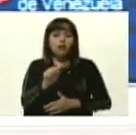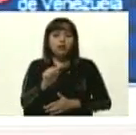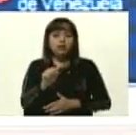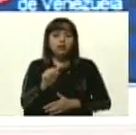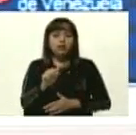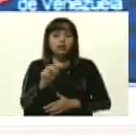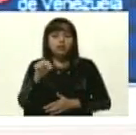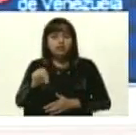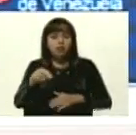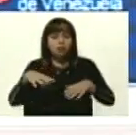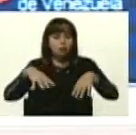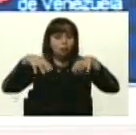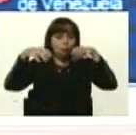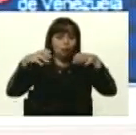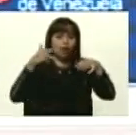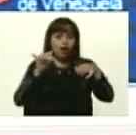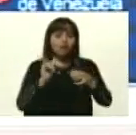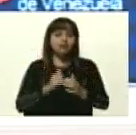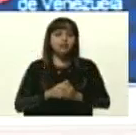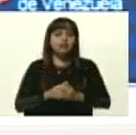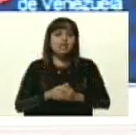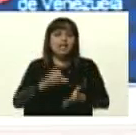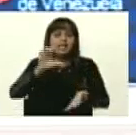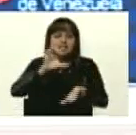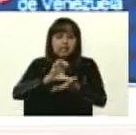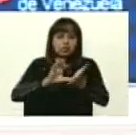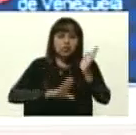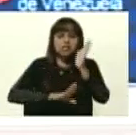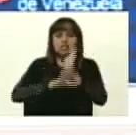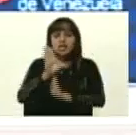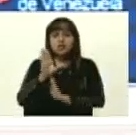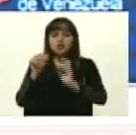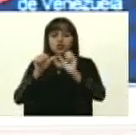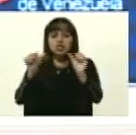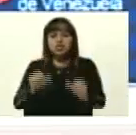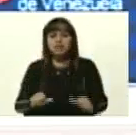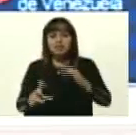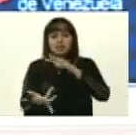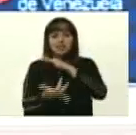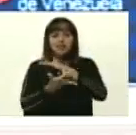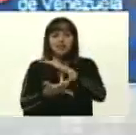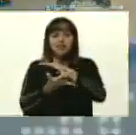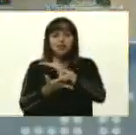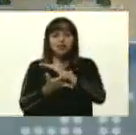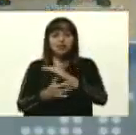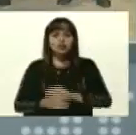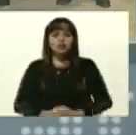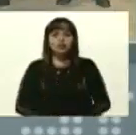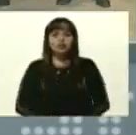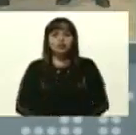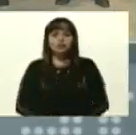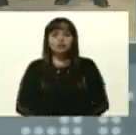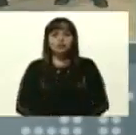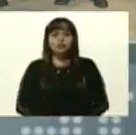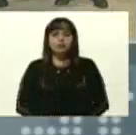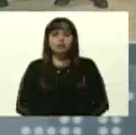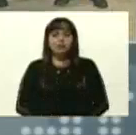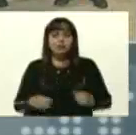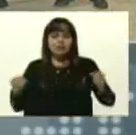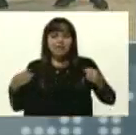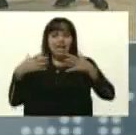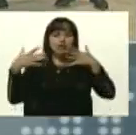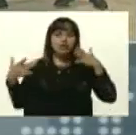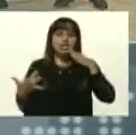de nuestra patria, está el Centro de Desarrollo de Sistemas Tecnológicos Alcarabán. Un milagro